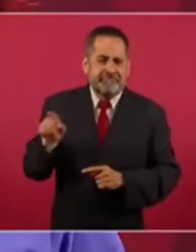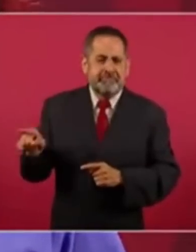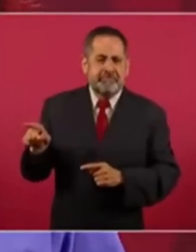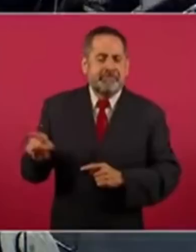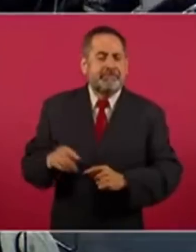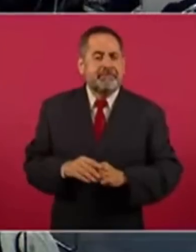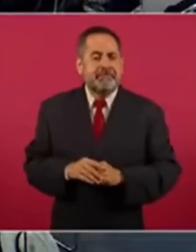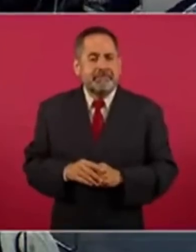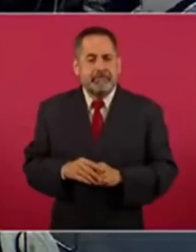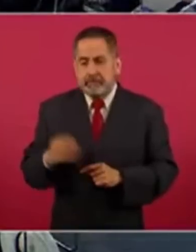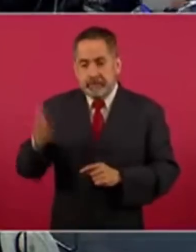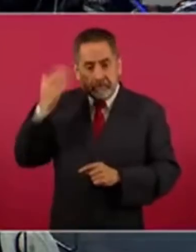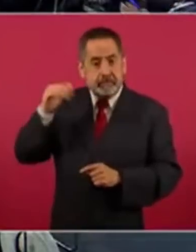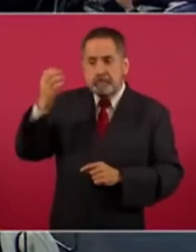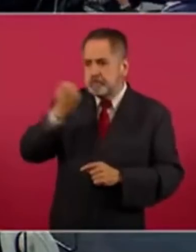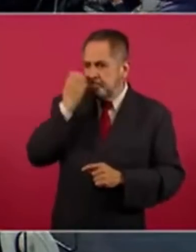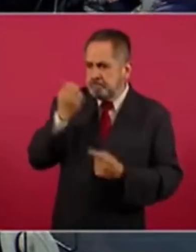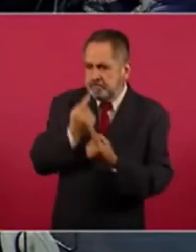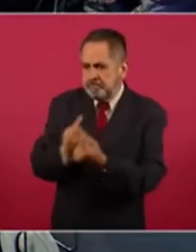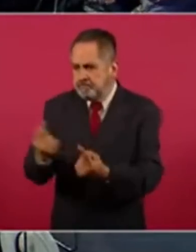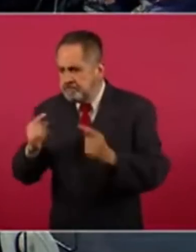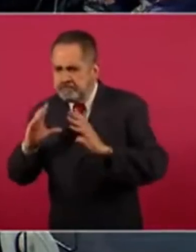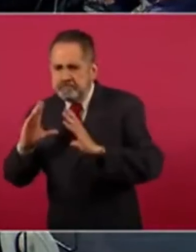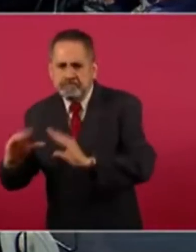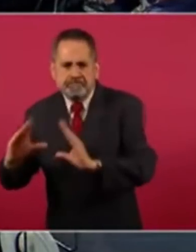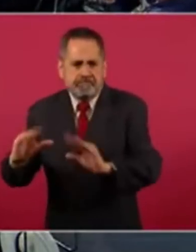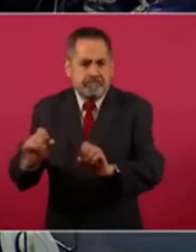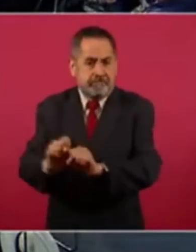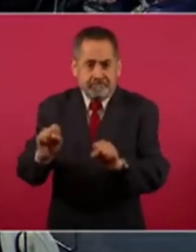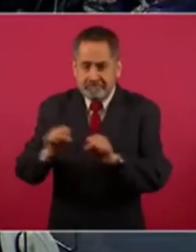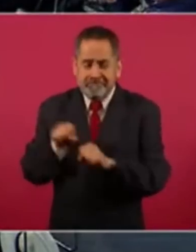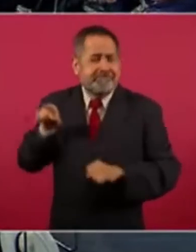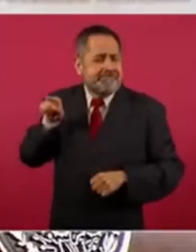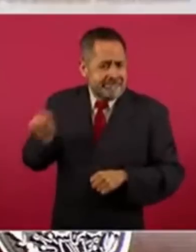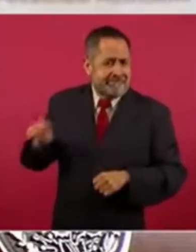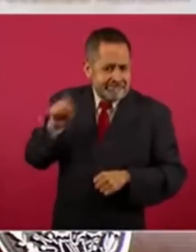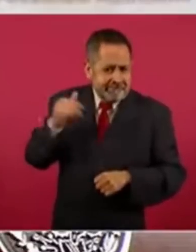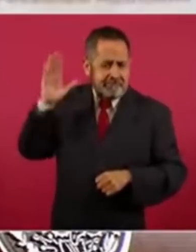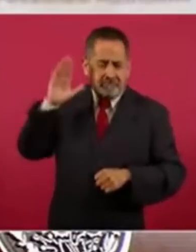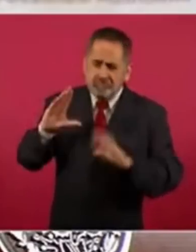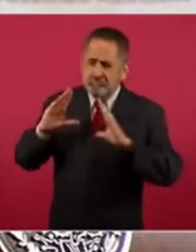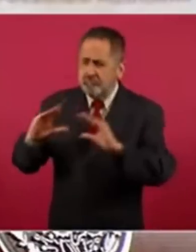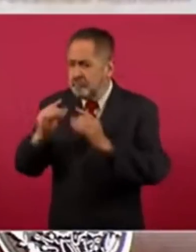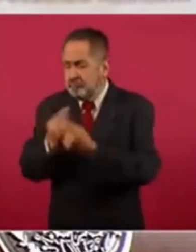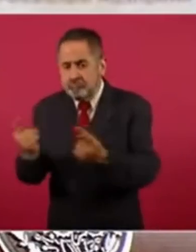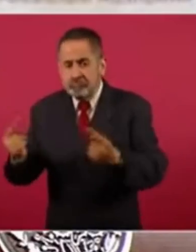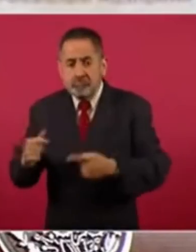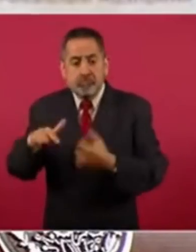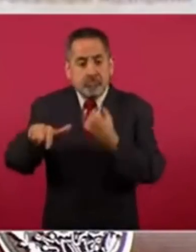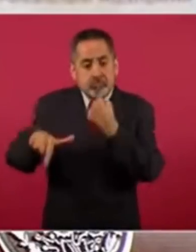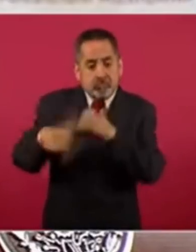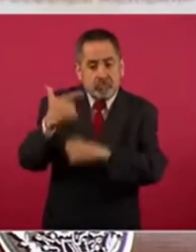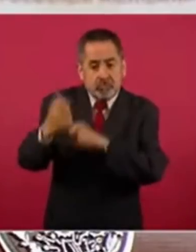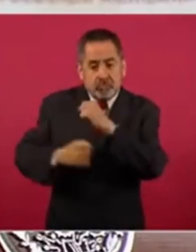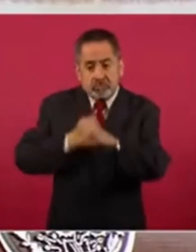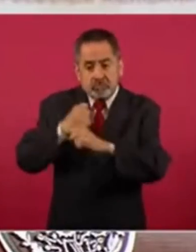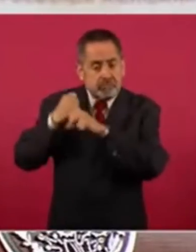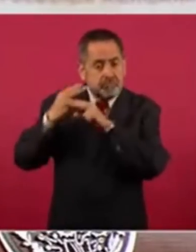de escuela, de aula, ejerció 12 años,